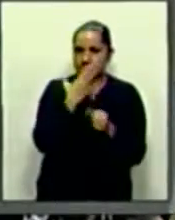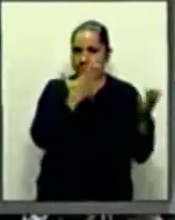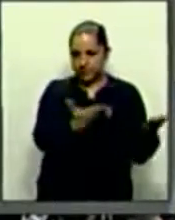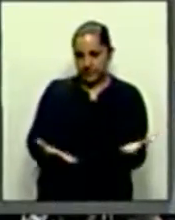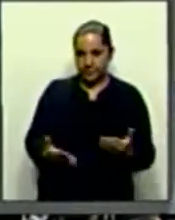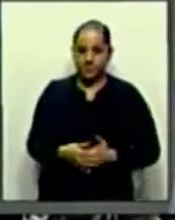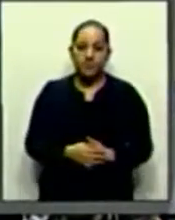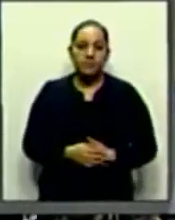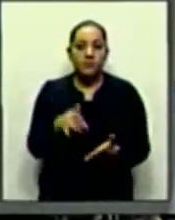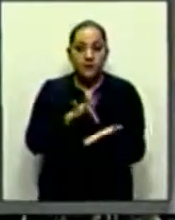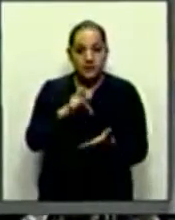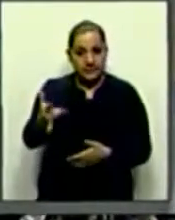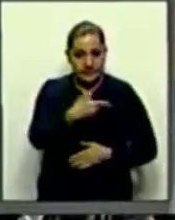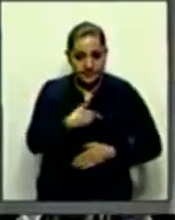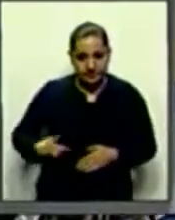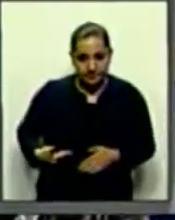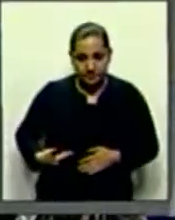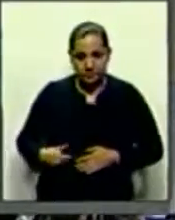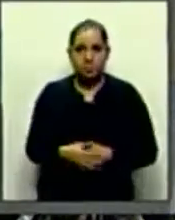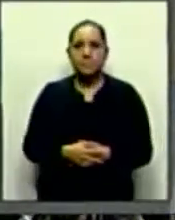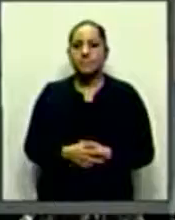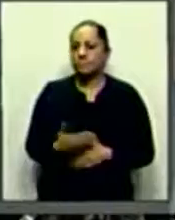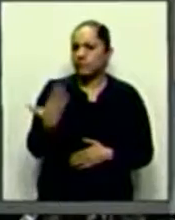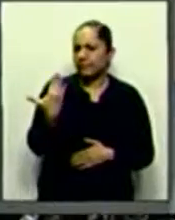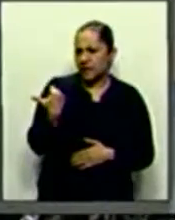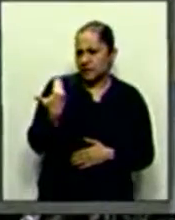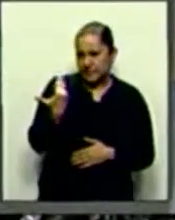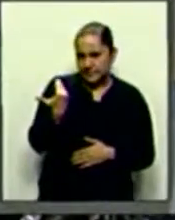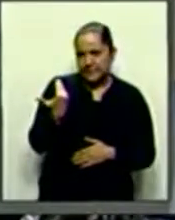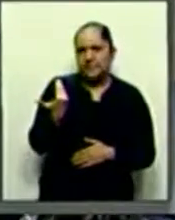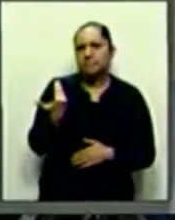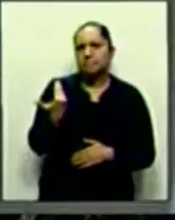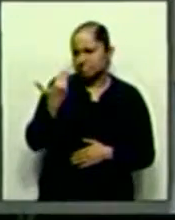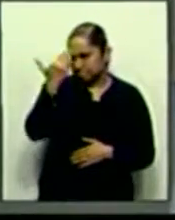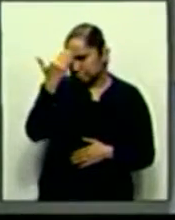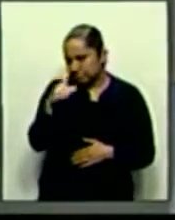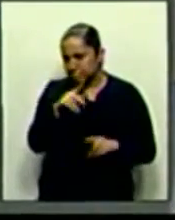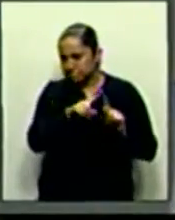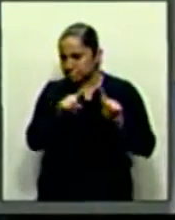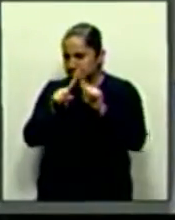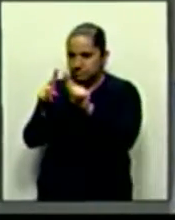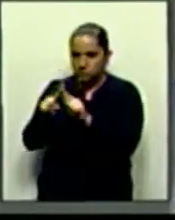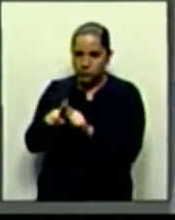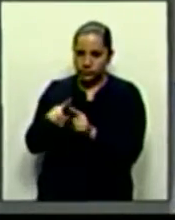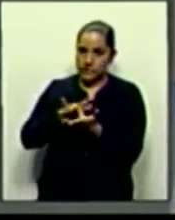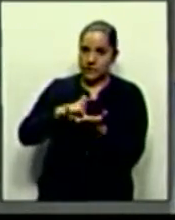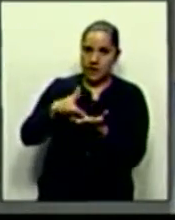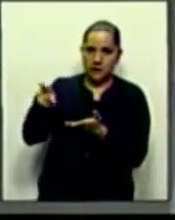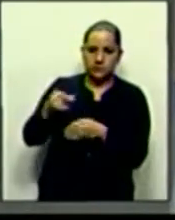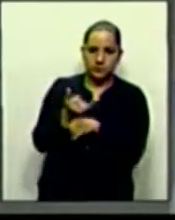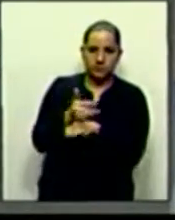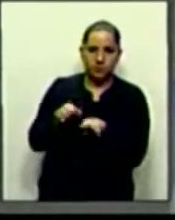Gracias, Presidente. Recientemente nos hemos enterado, gracias a la difusión de información